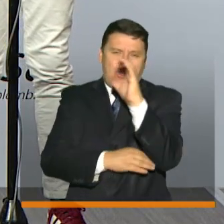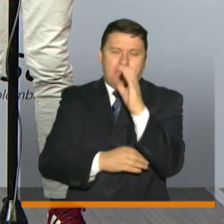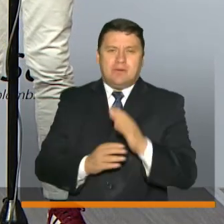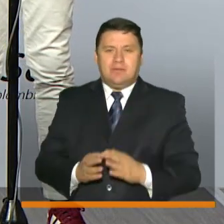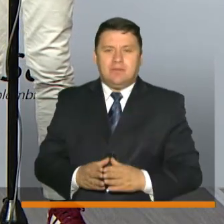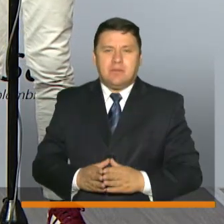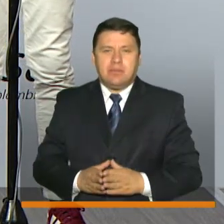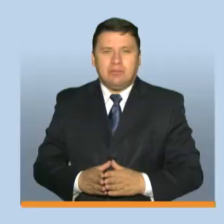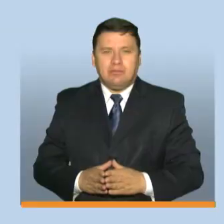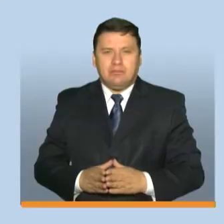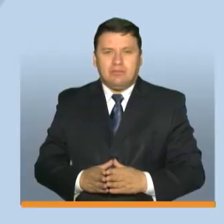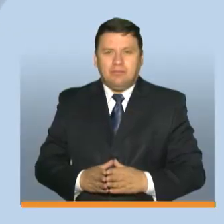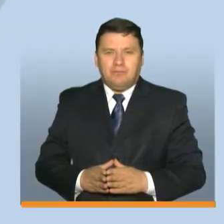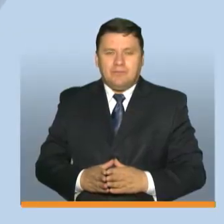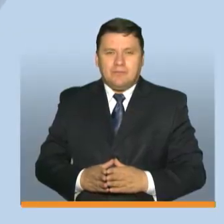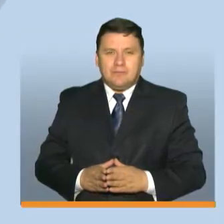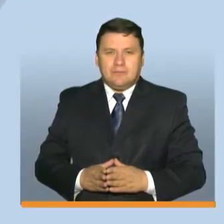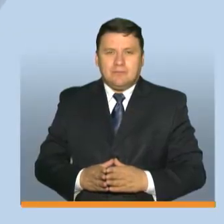colombianos